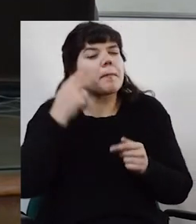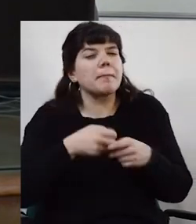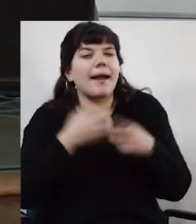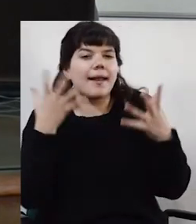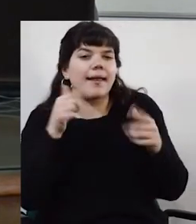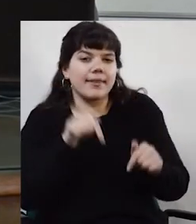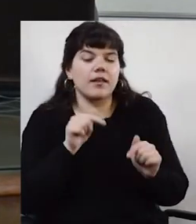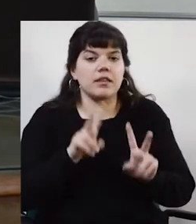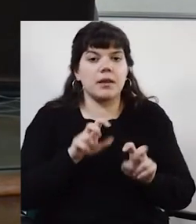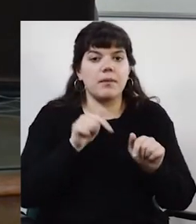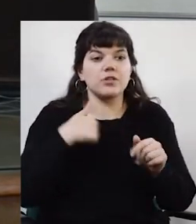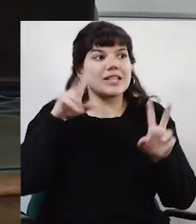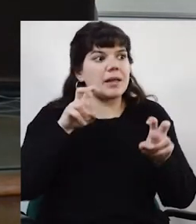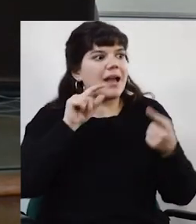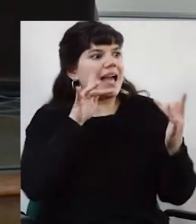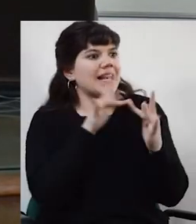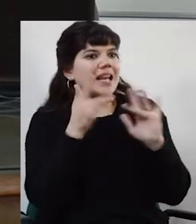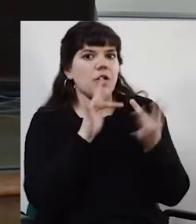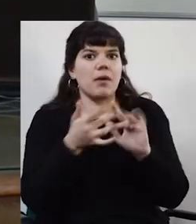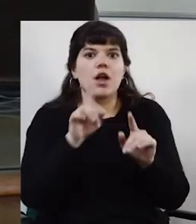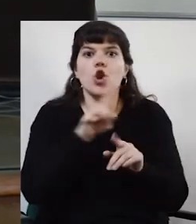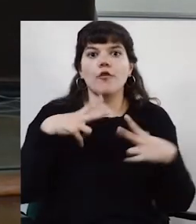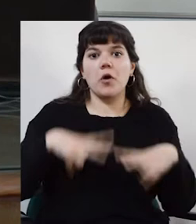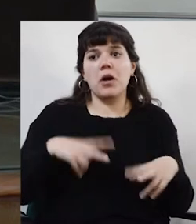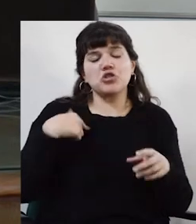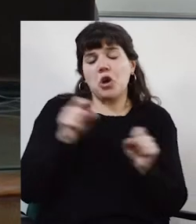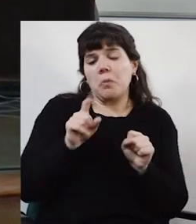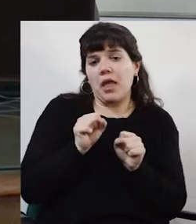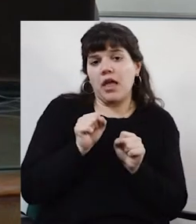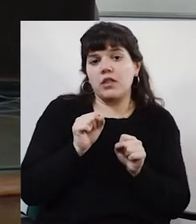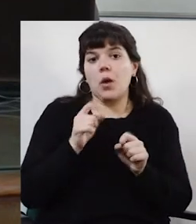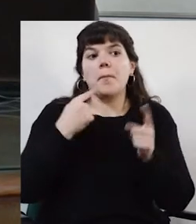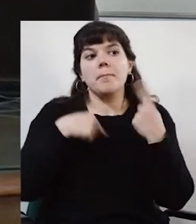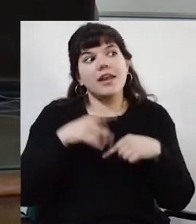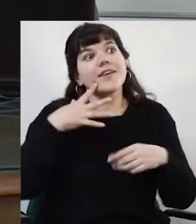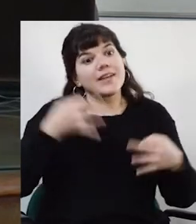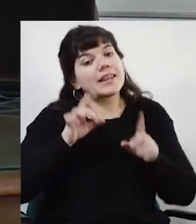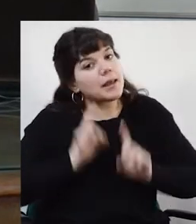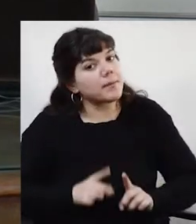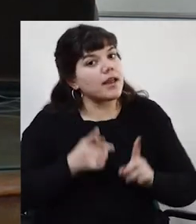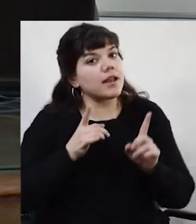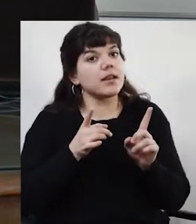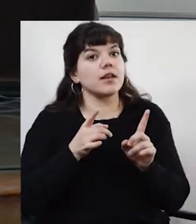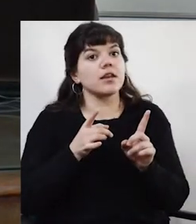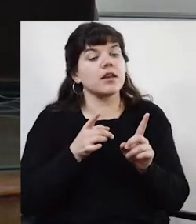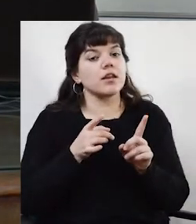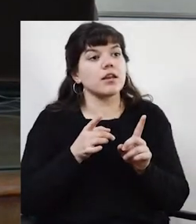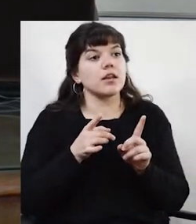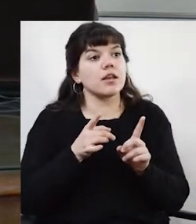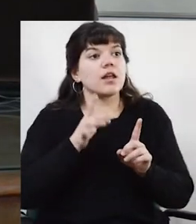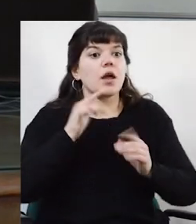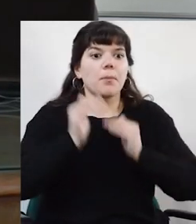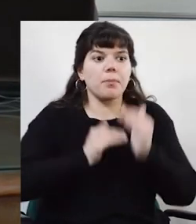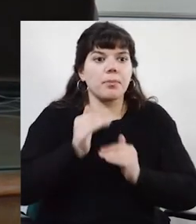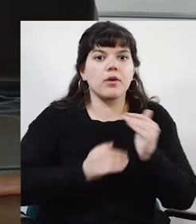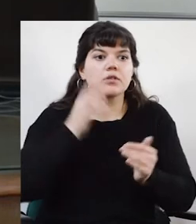yo la verdad que a las redes informales no les tengo miedo si funciona, pero es verdad también, es verdad que bueno, que los procesos de